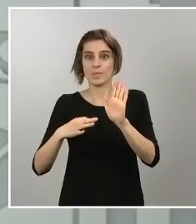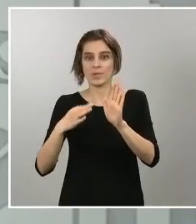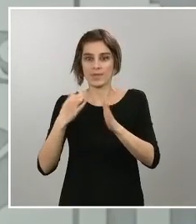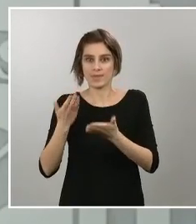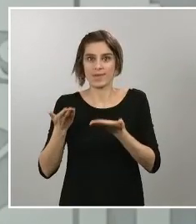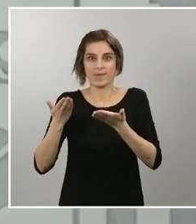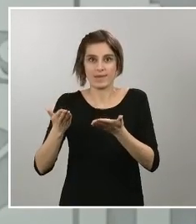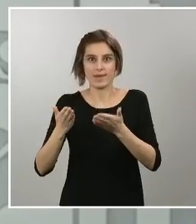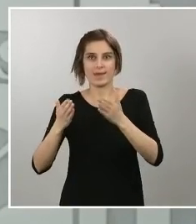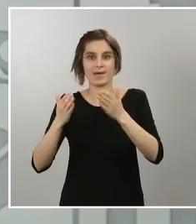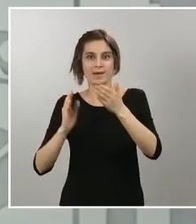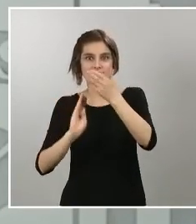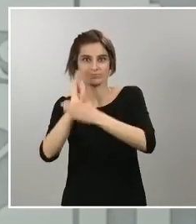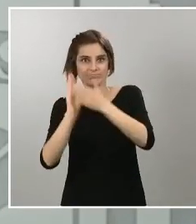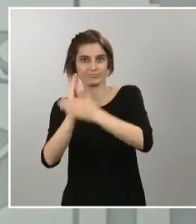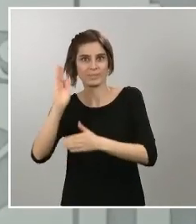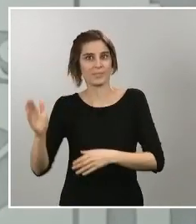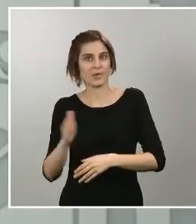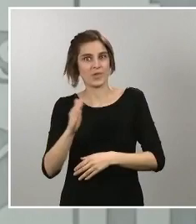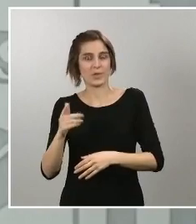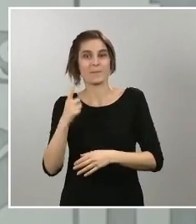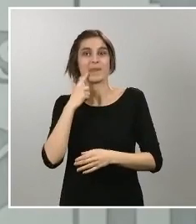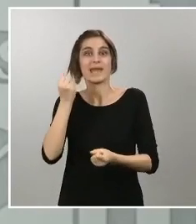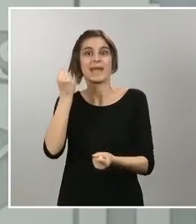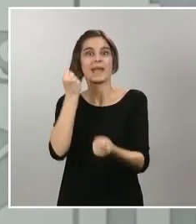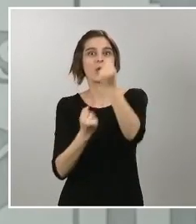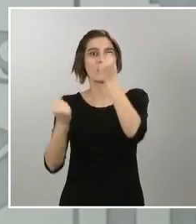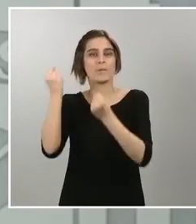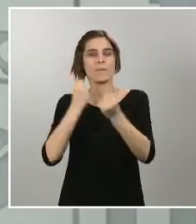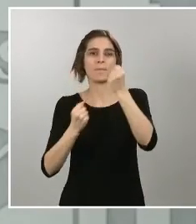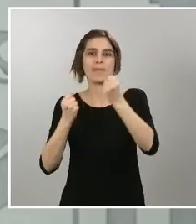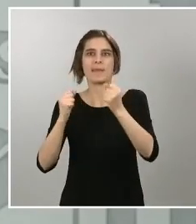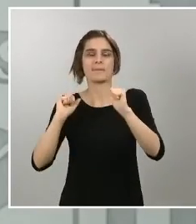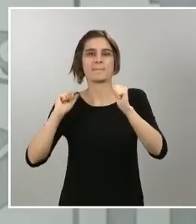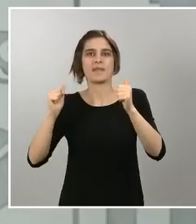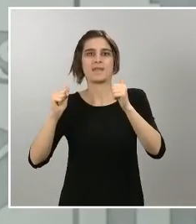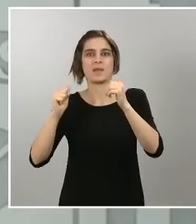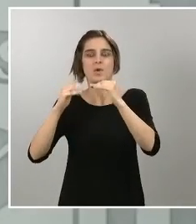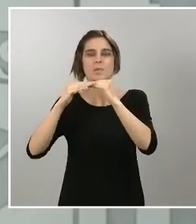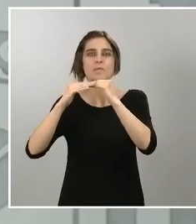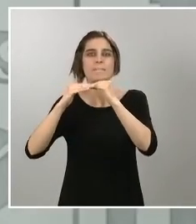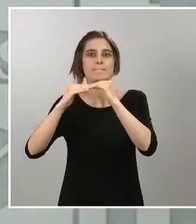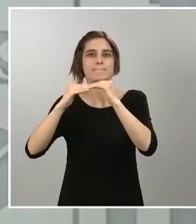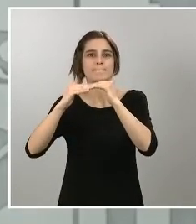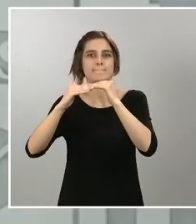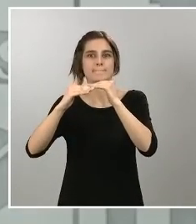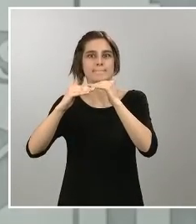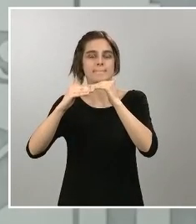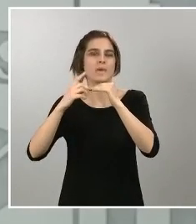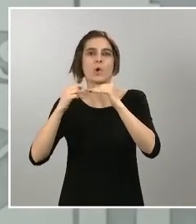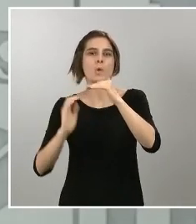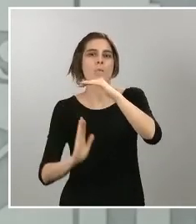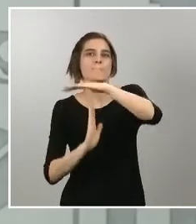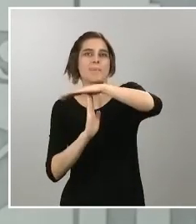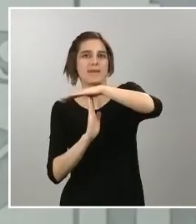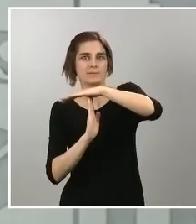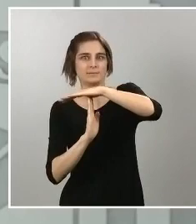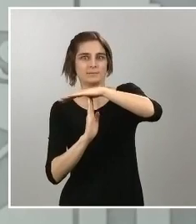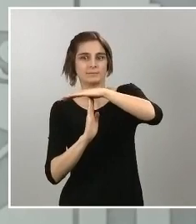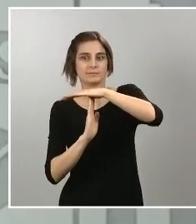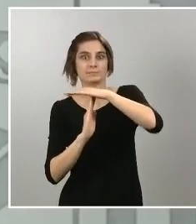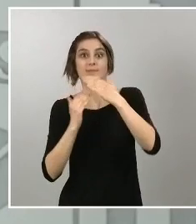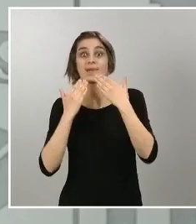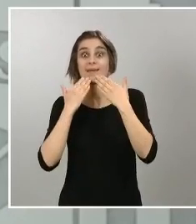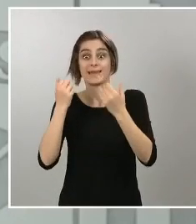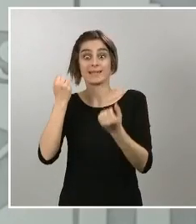entre en una suerte de estado basal, en una hibernación que permita que, justamente, cuando pase esta pandemia